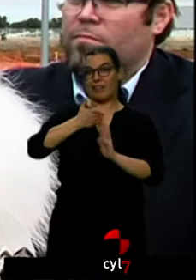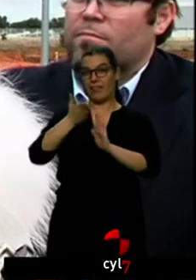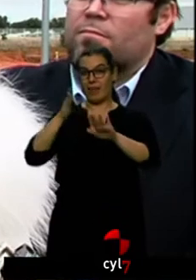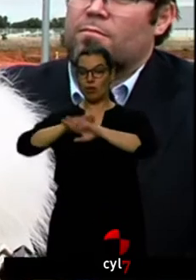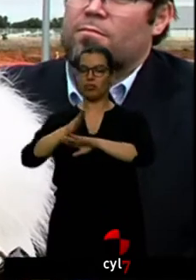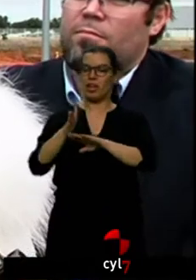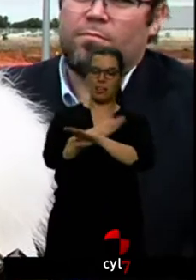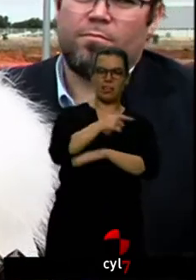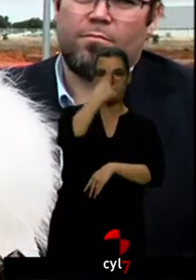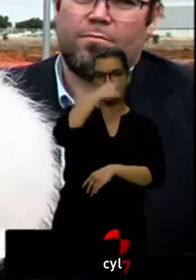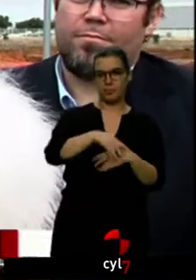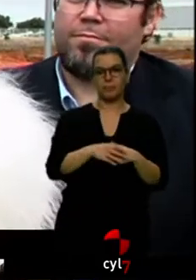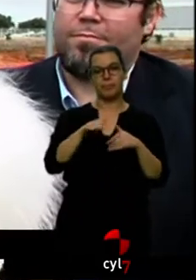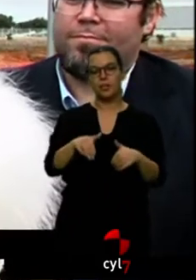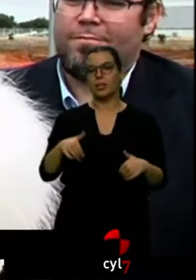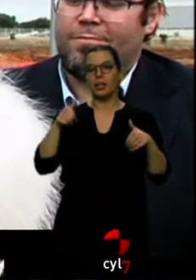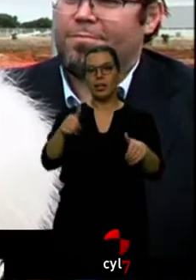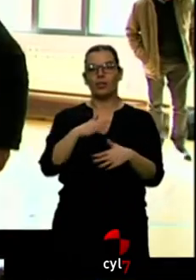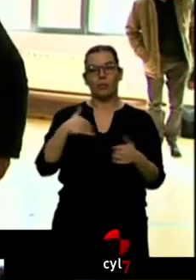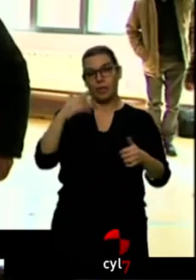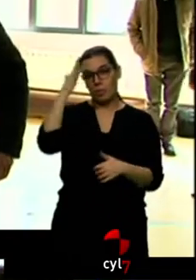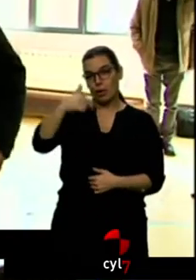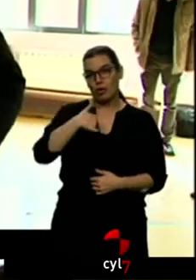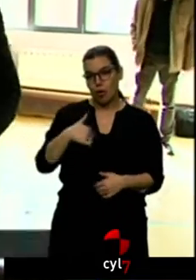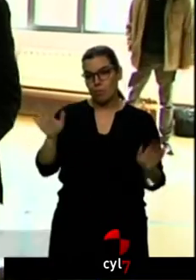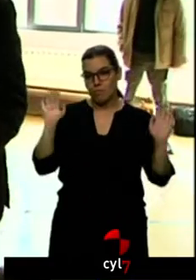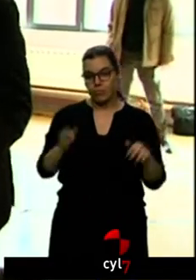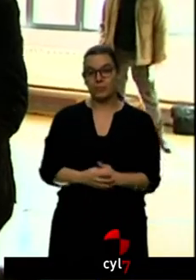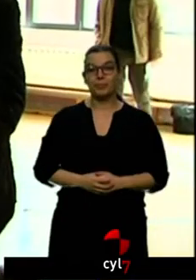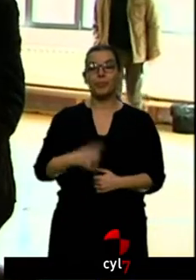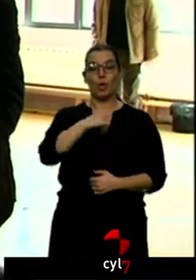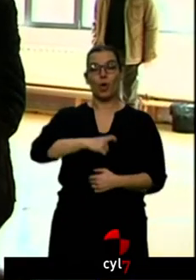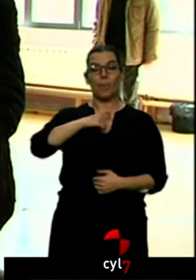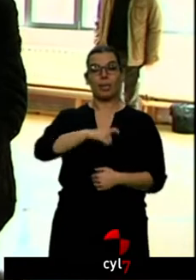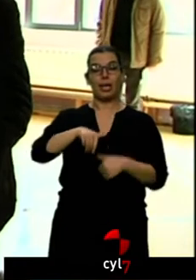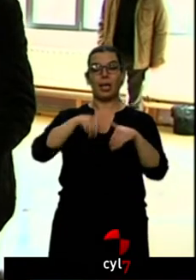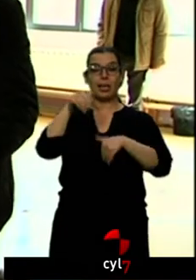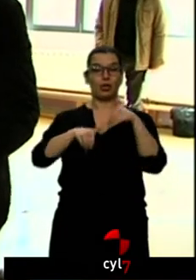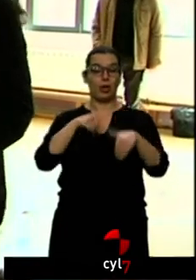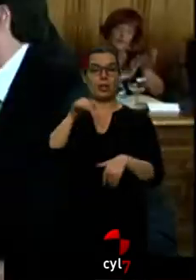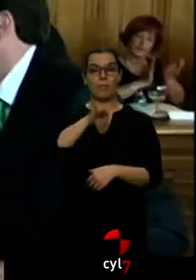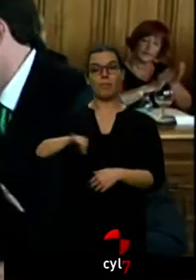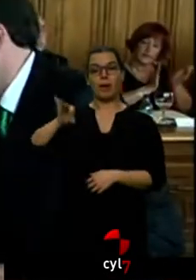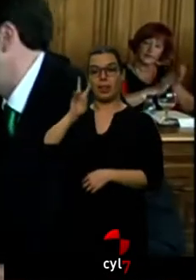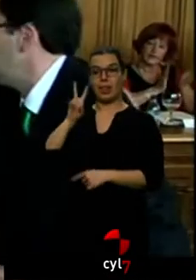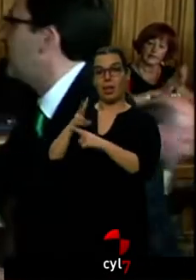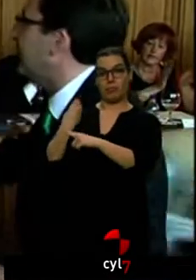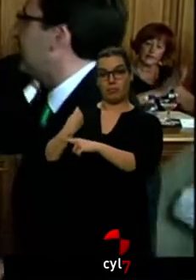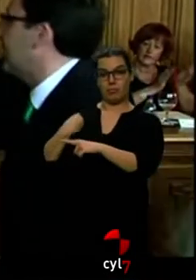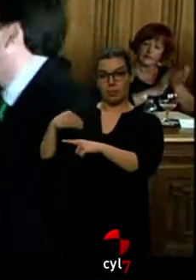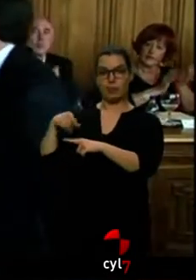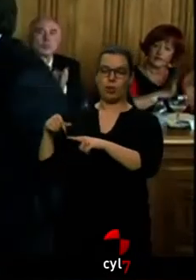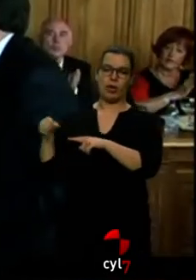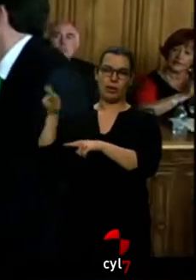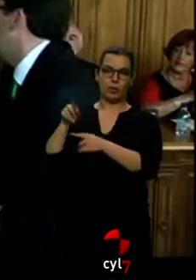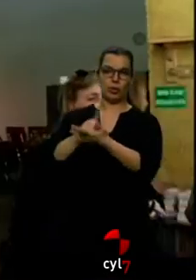propondrán al candidato que sea, que me imagino que seré yo. El Comité Electoral de Palencia ha acordado proponer a Alfonso Polanco para que repita como candidato a